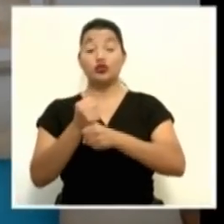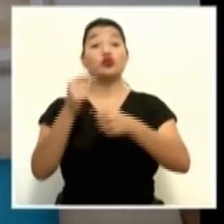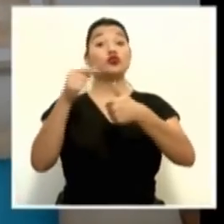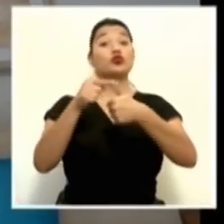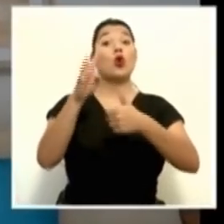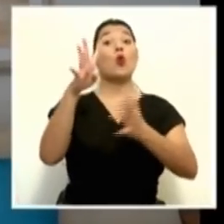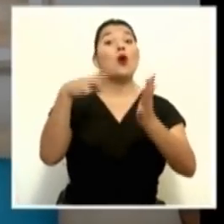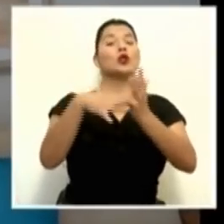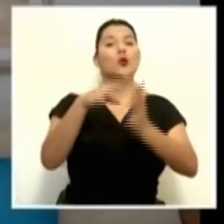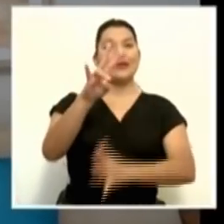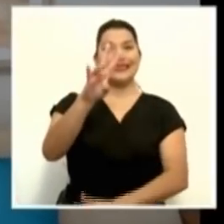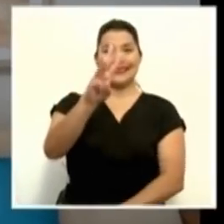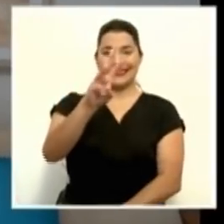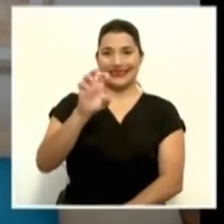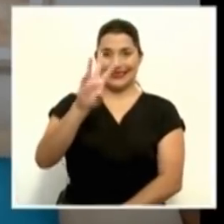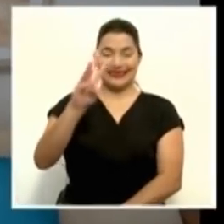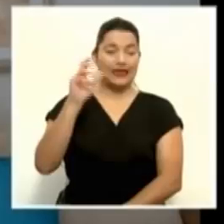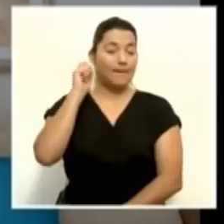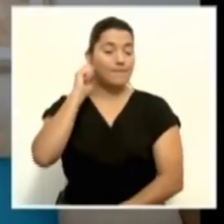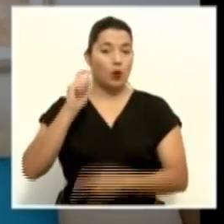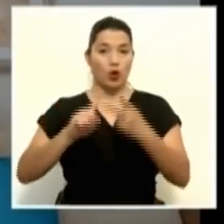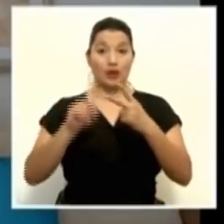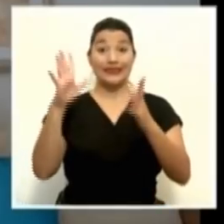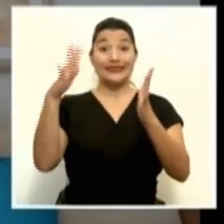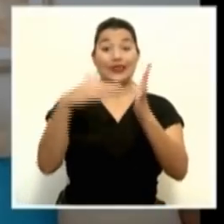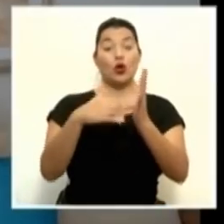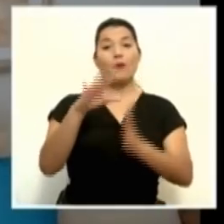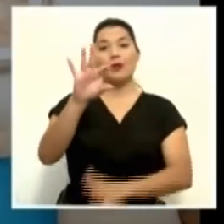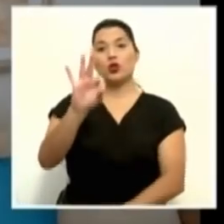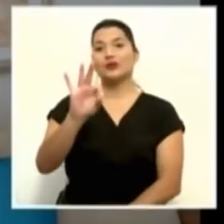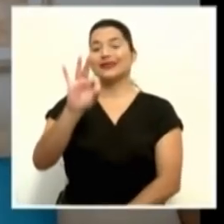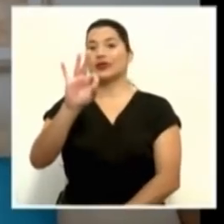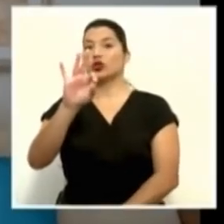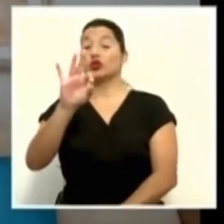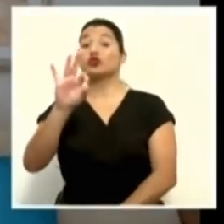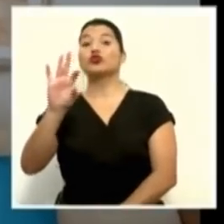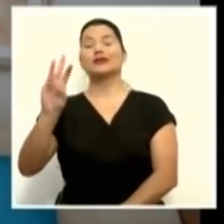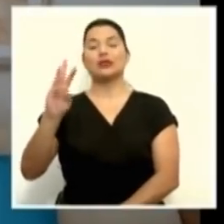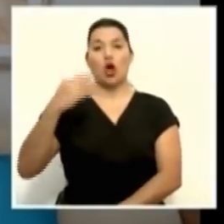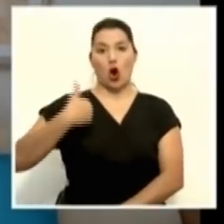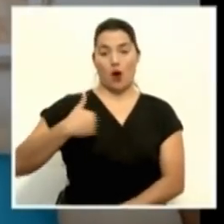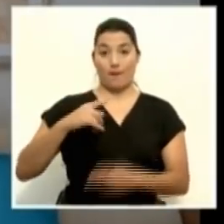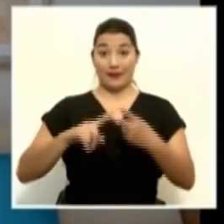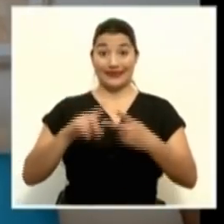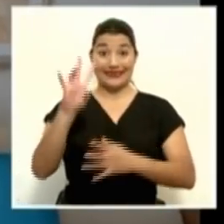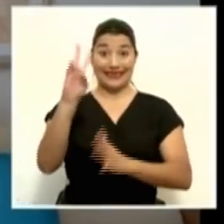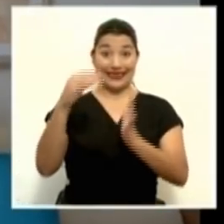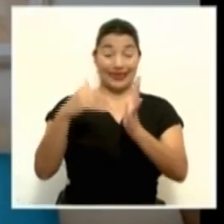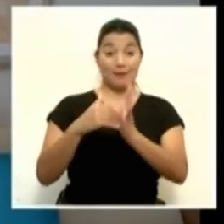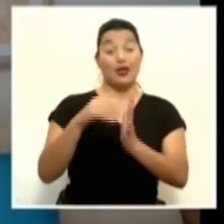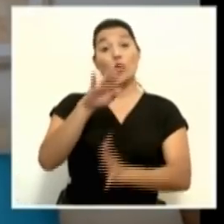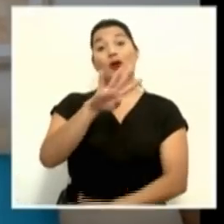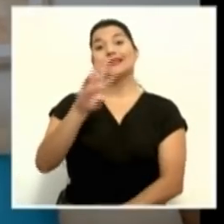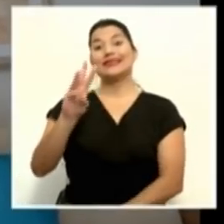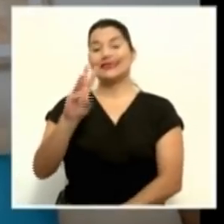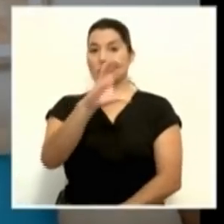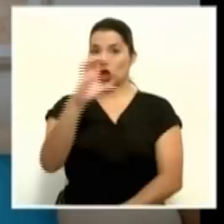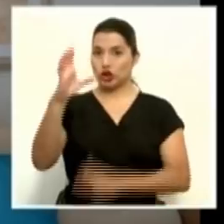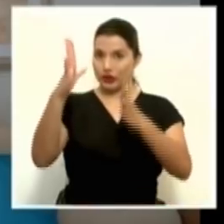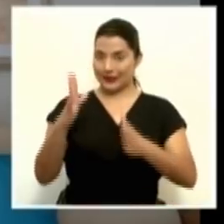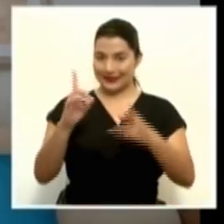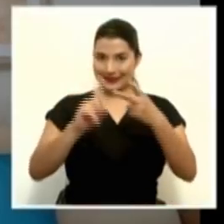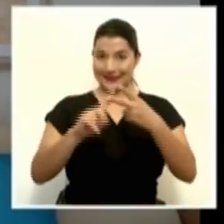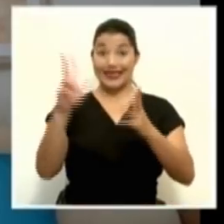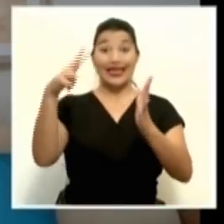.606 mujeres y 5.945 hombres, de los cuales 7.476 son costarricenses